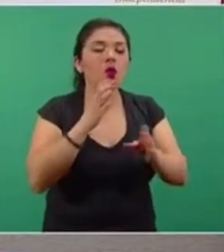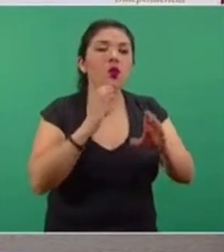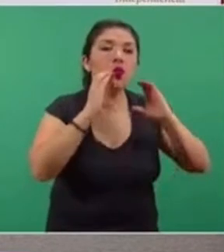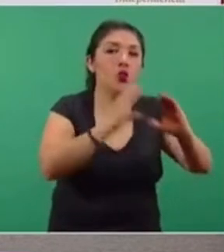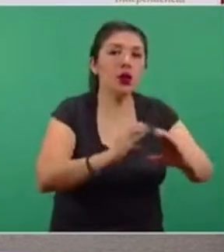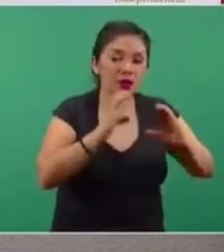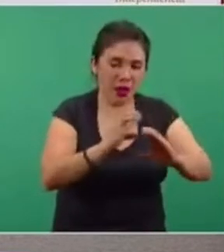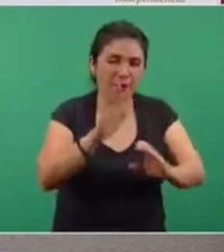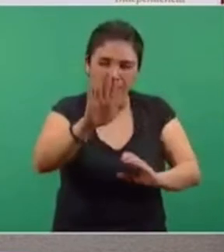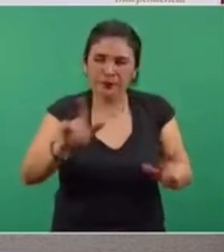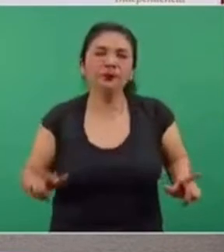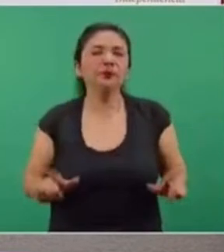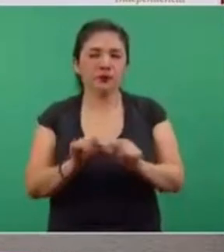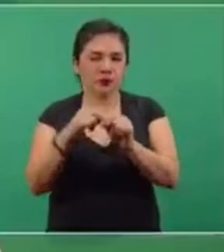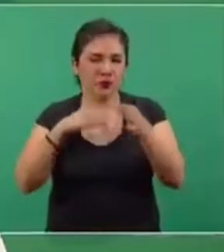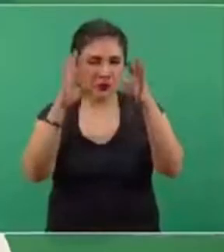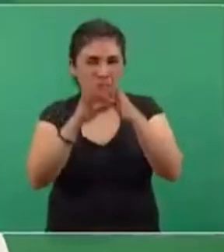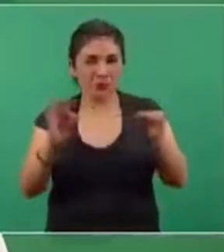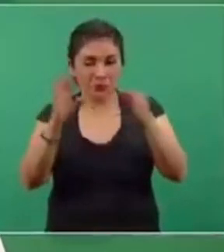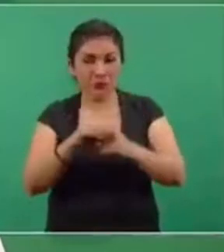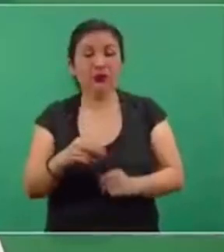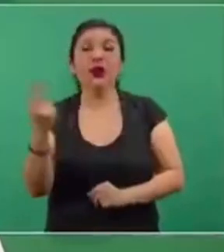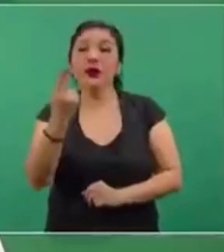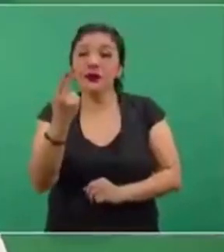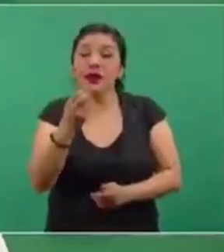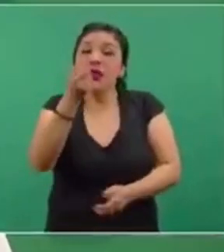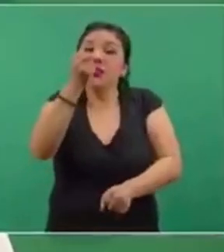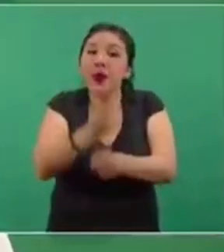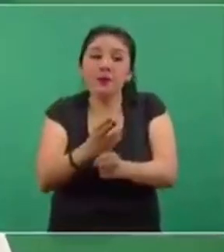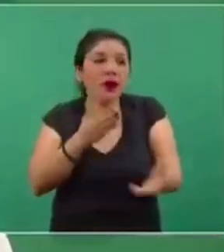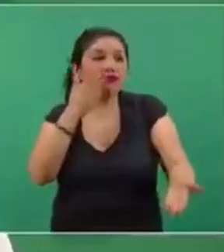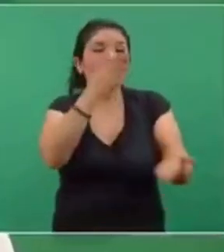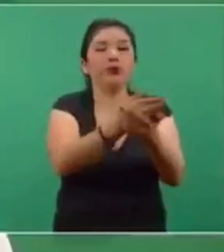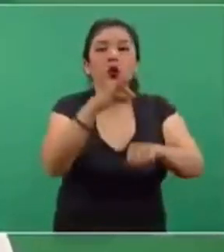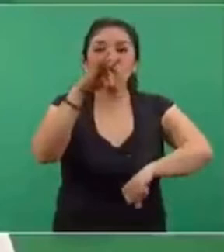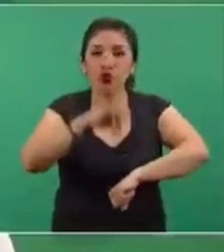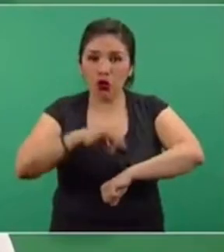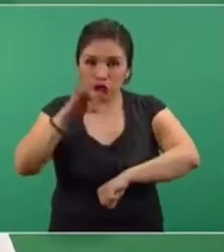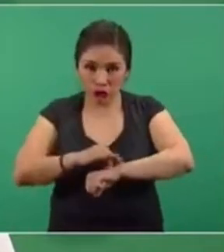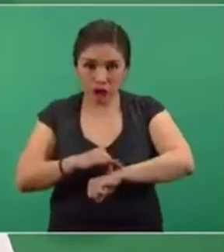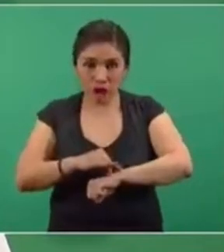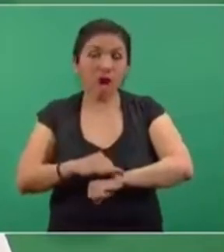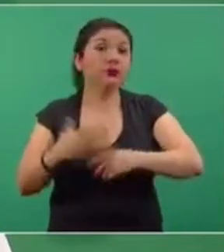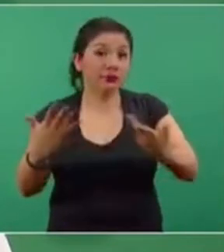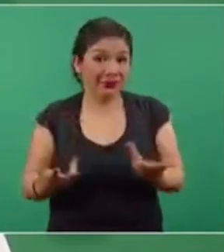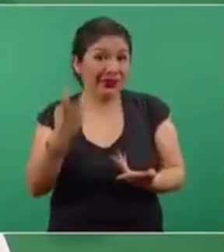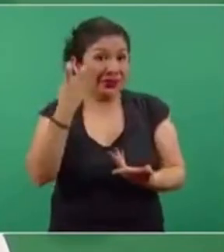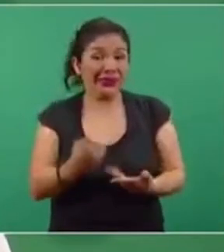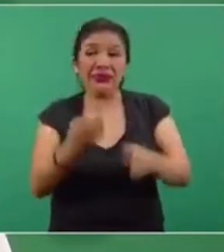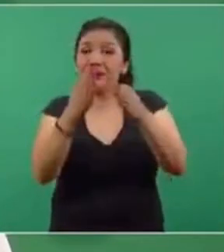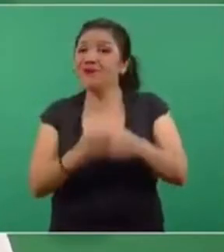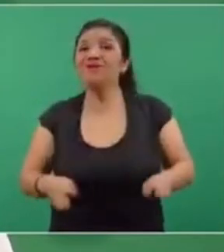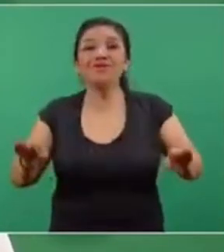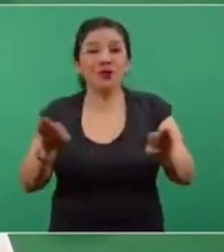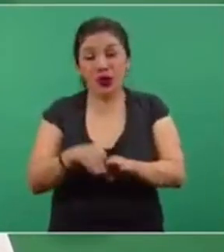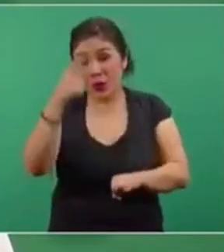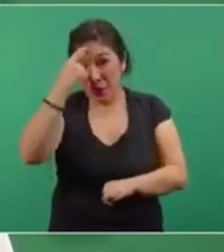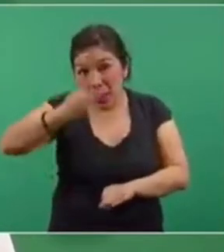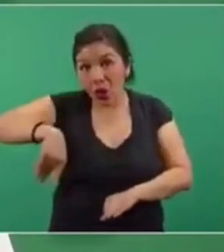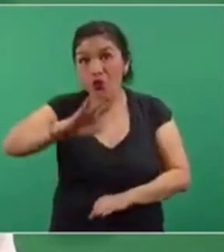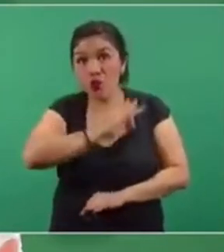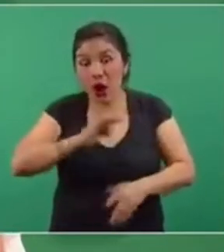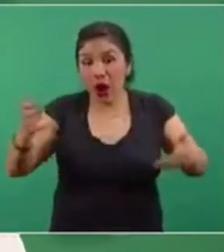El resumen para la población es atención temprana, entonces una de las cosas que es fundamental ejecutar